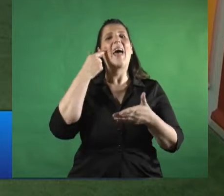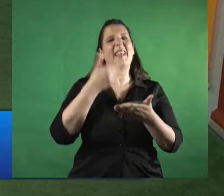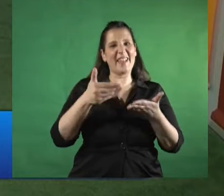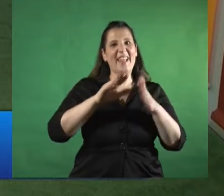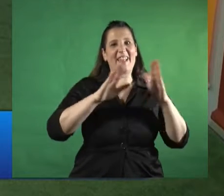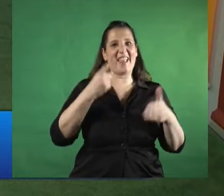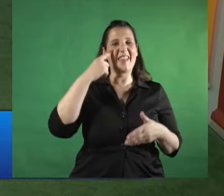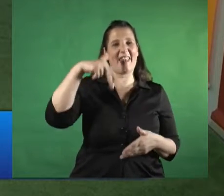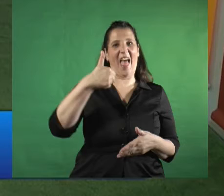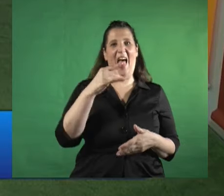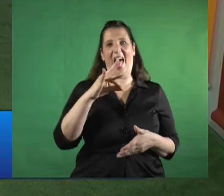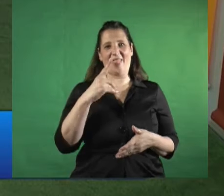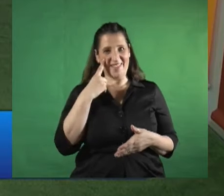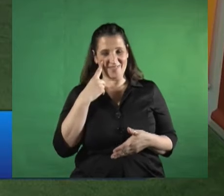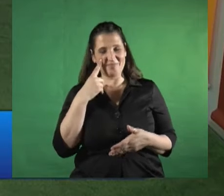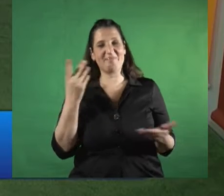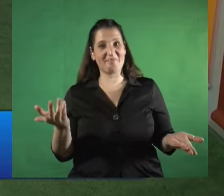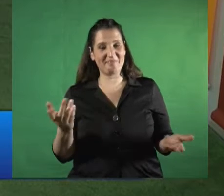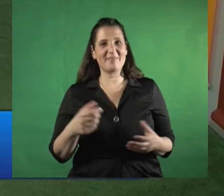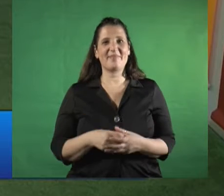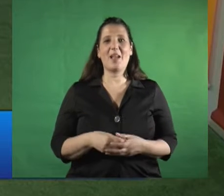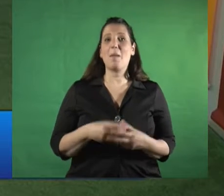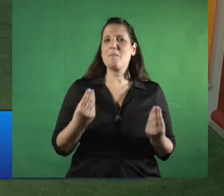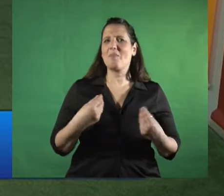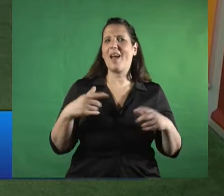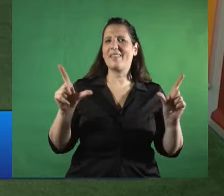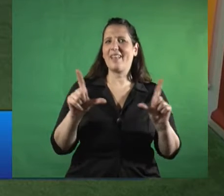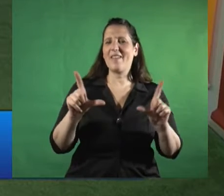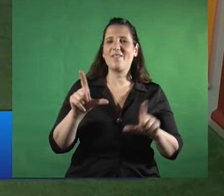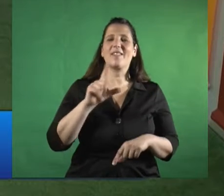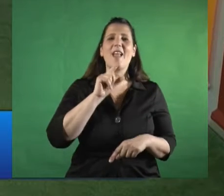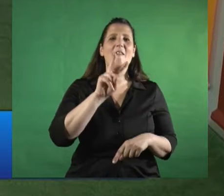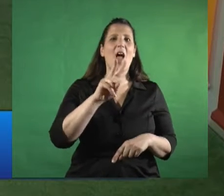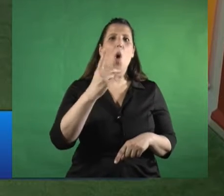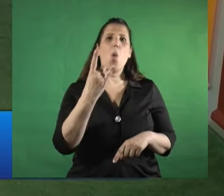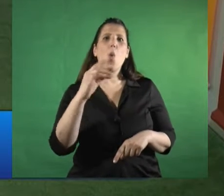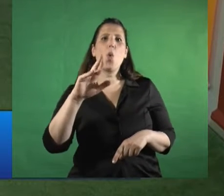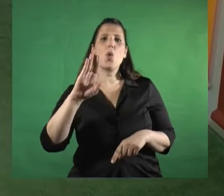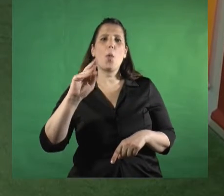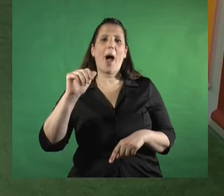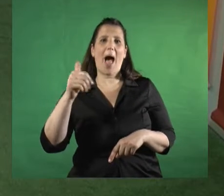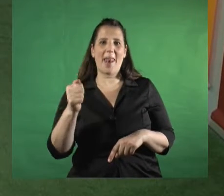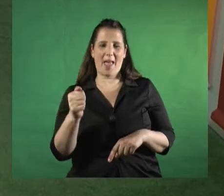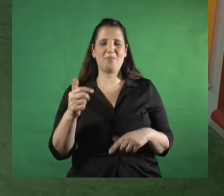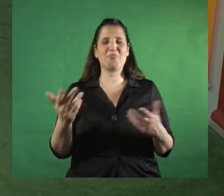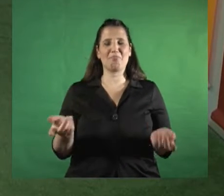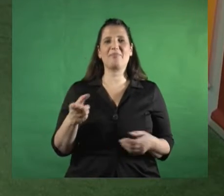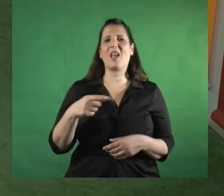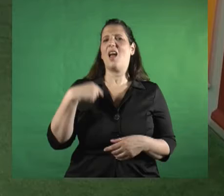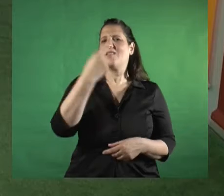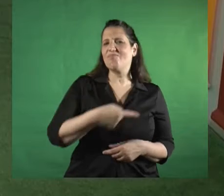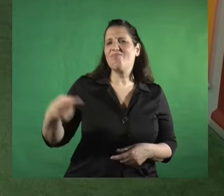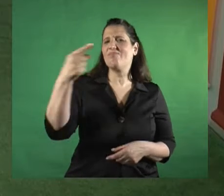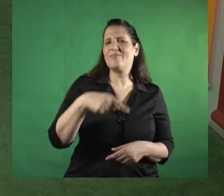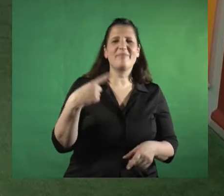la Xenofobia y el Racismo por Urbana TV. Queremos agradecerles cómo nos siguen acompañando todas las semanas en este recorrido